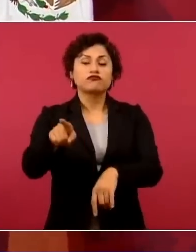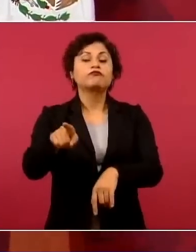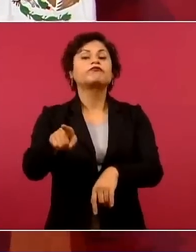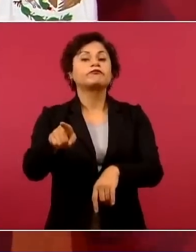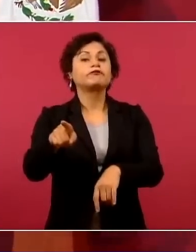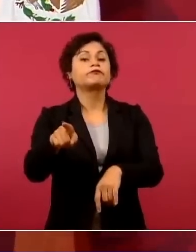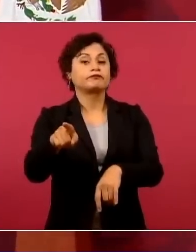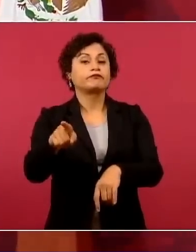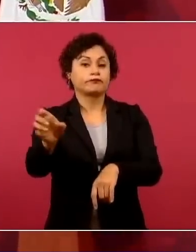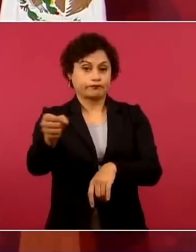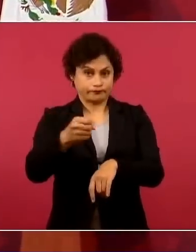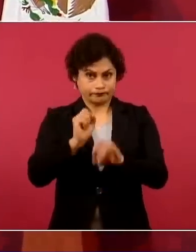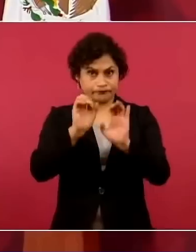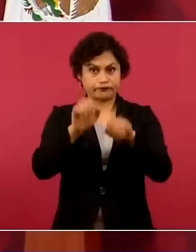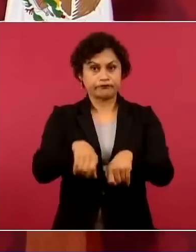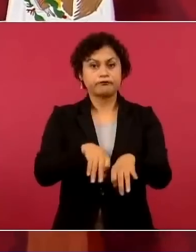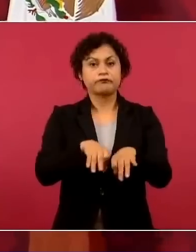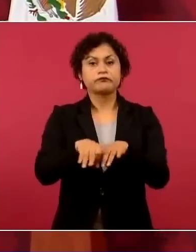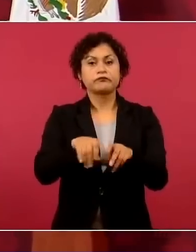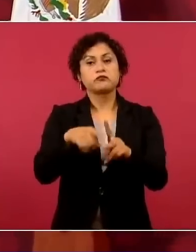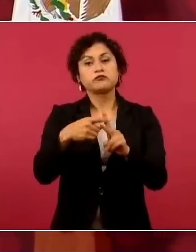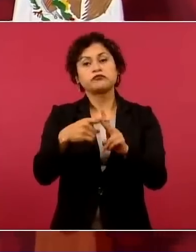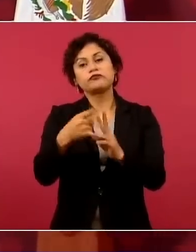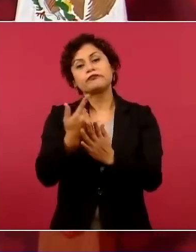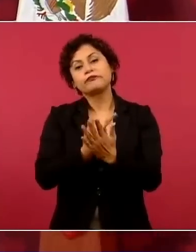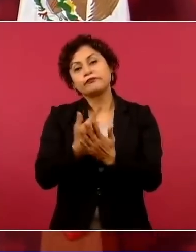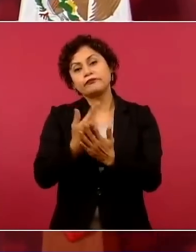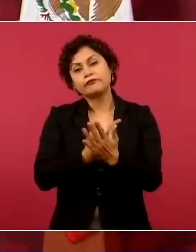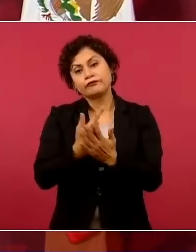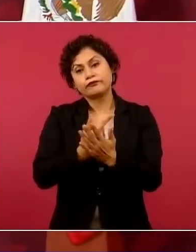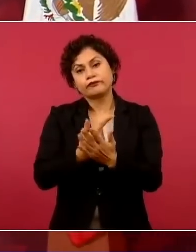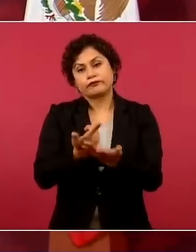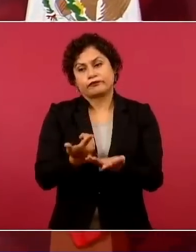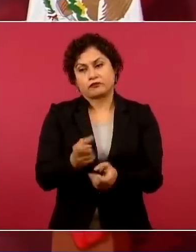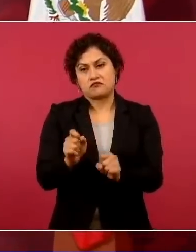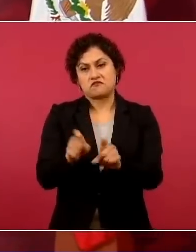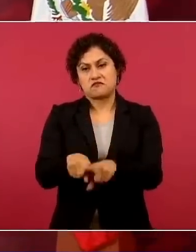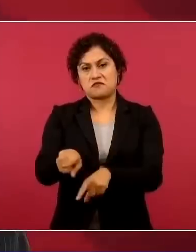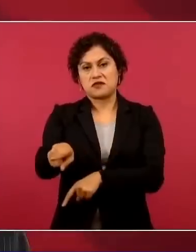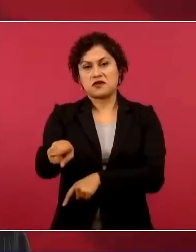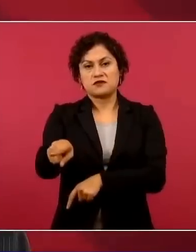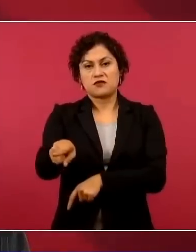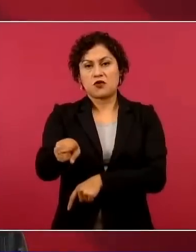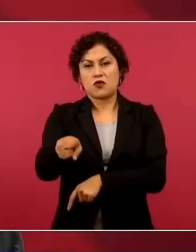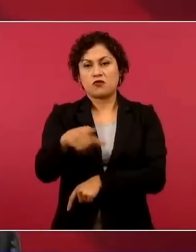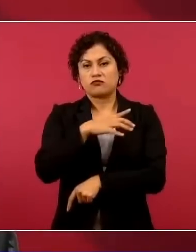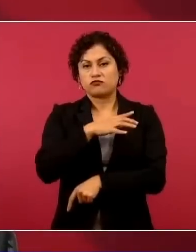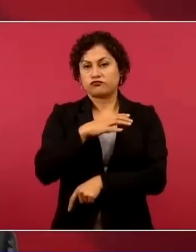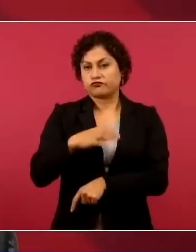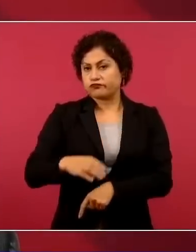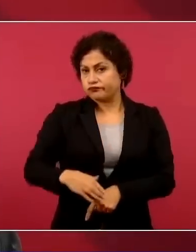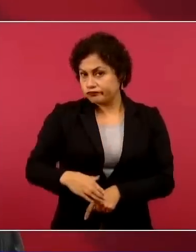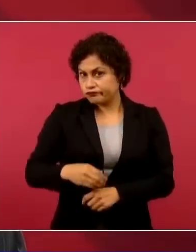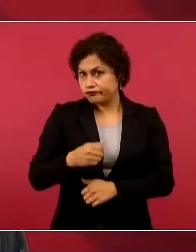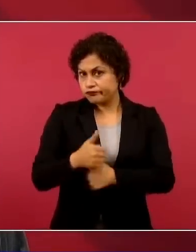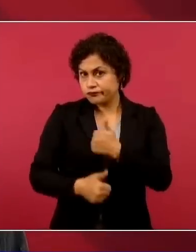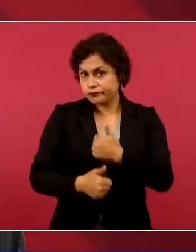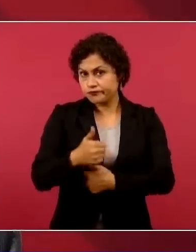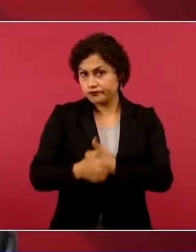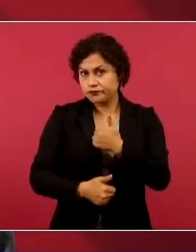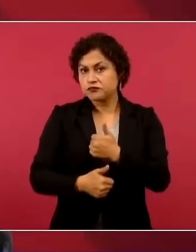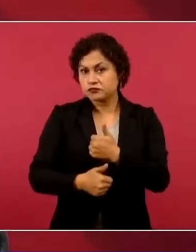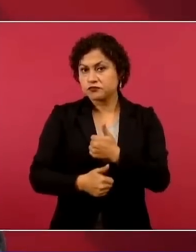era